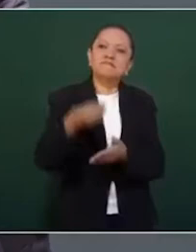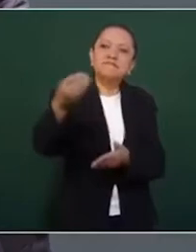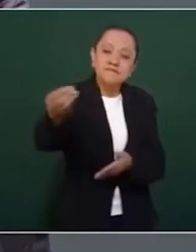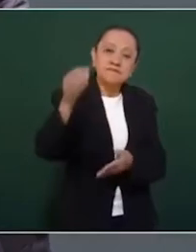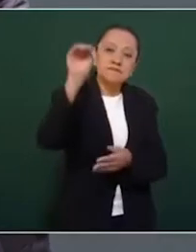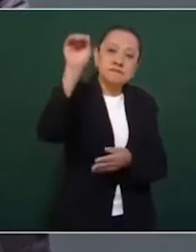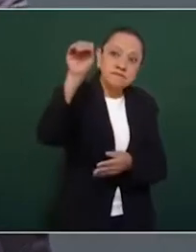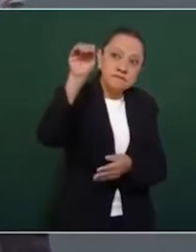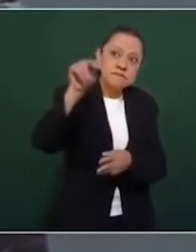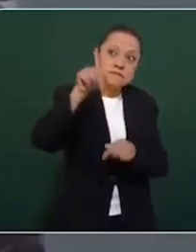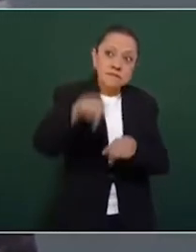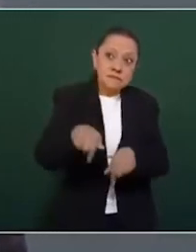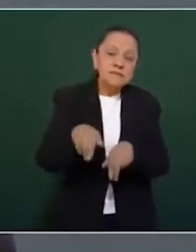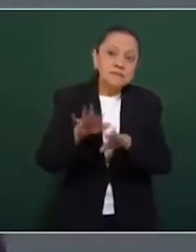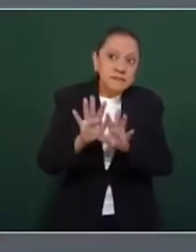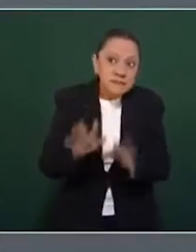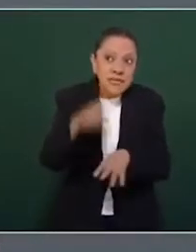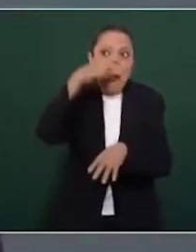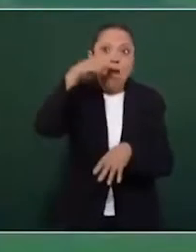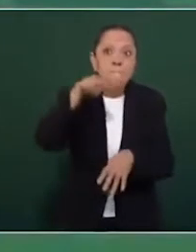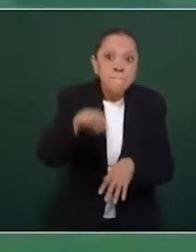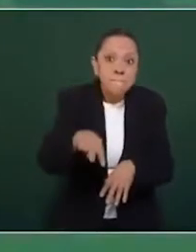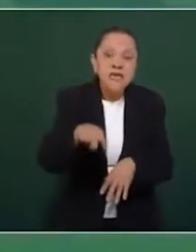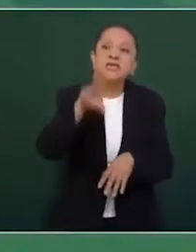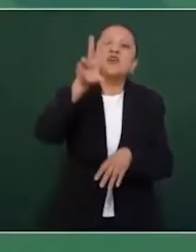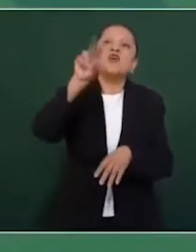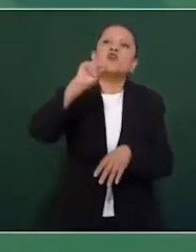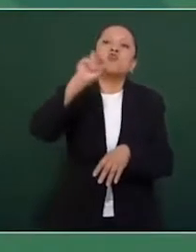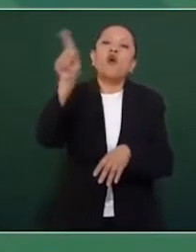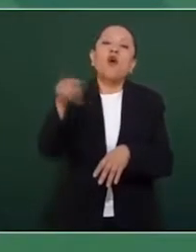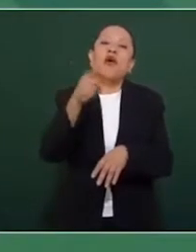de que México no es colonia.